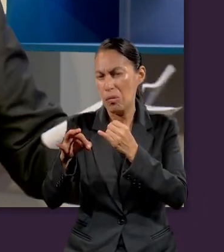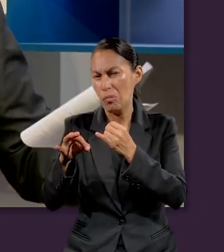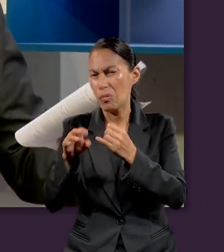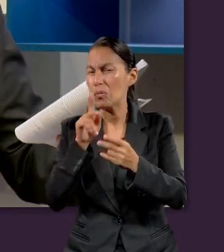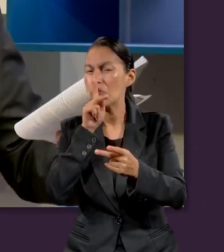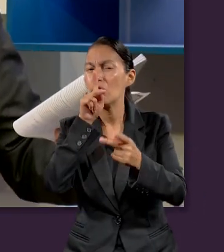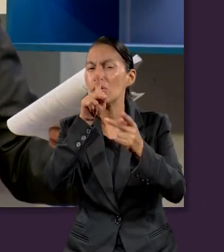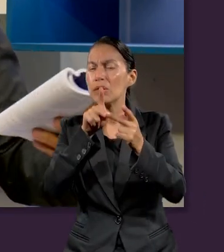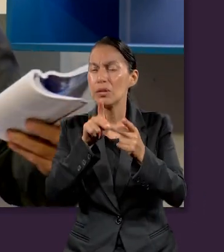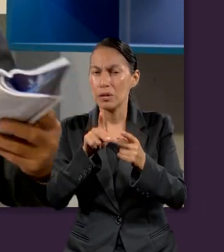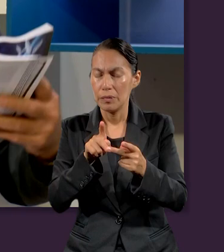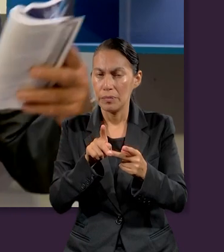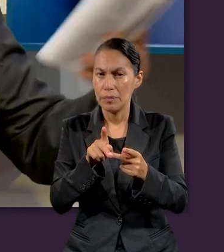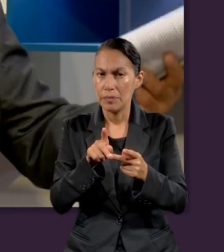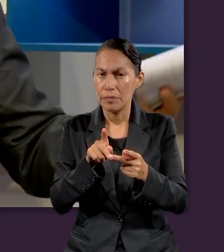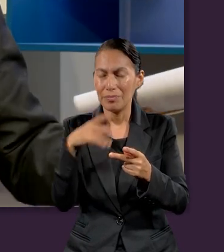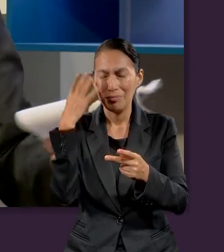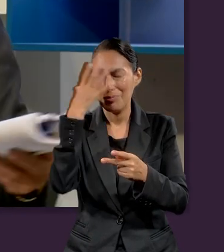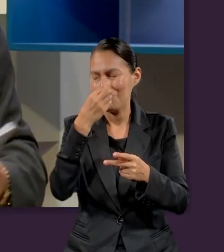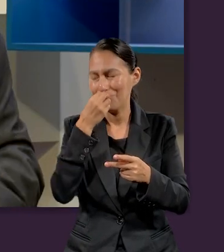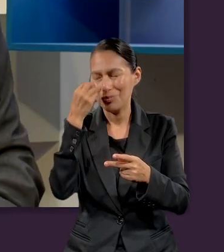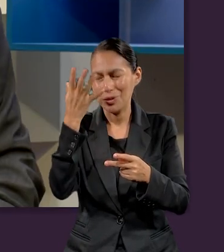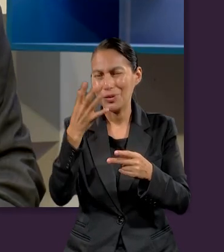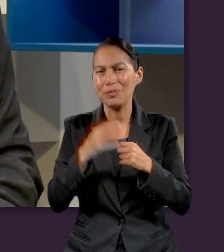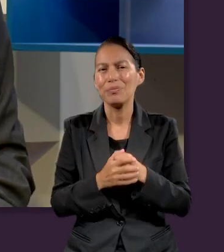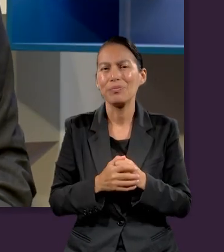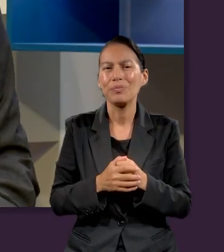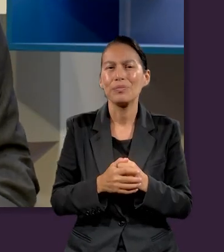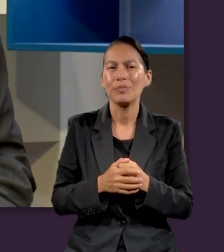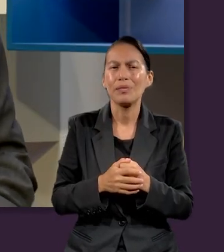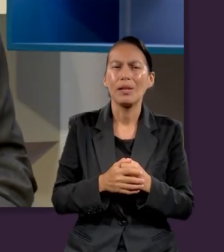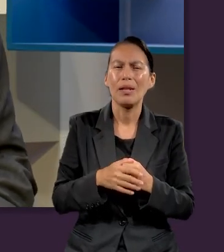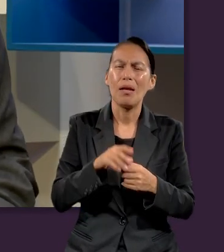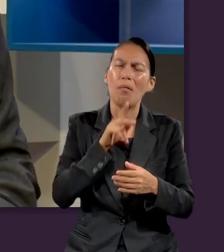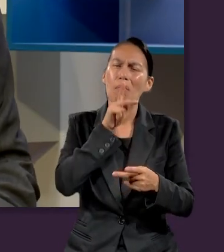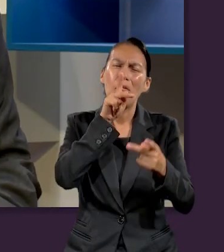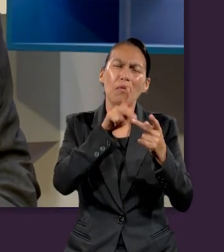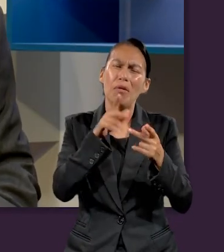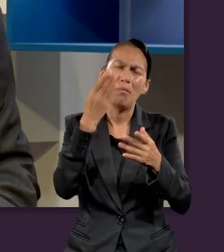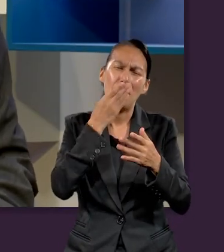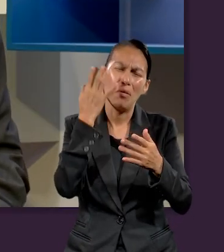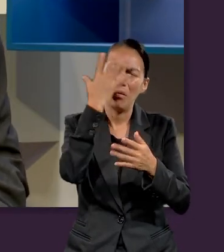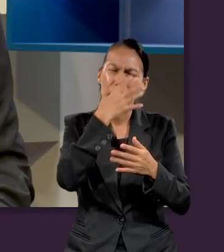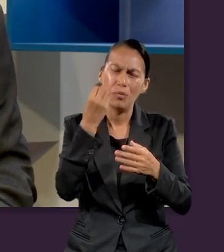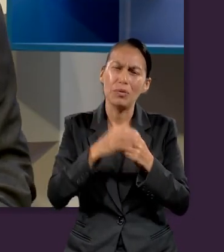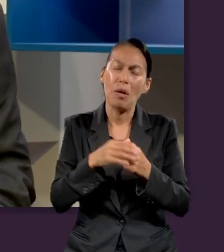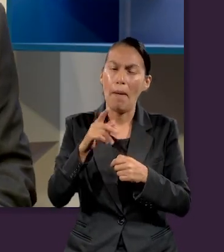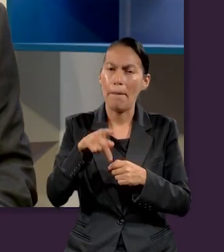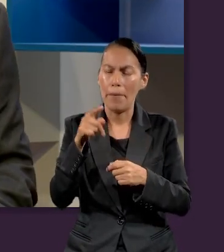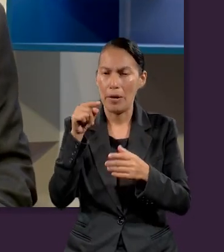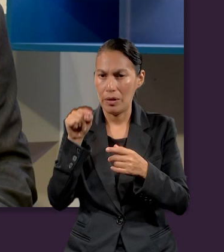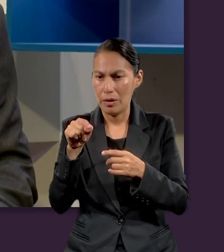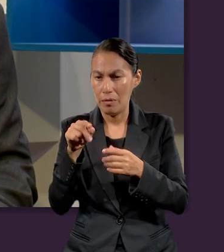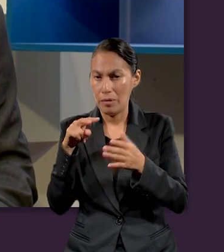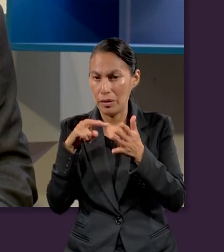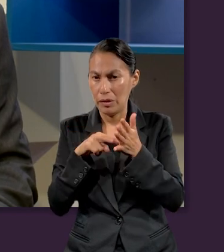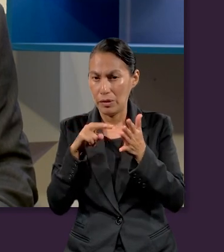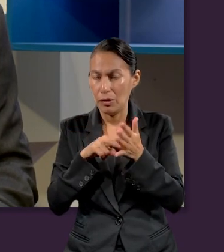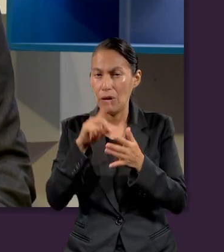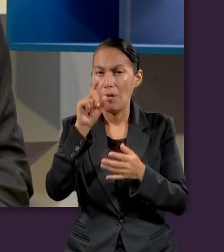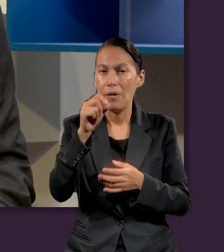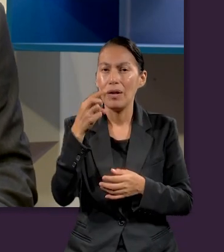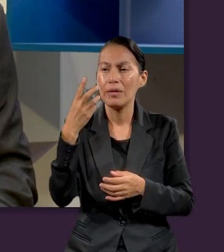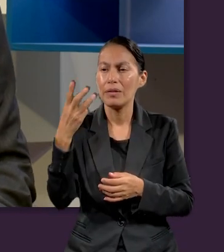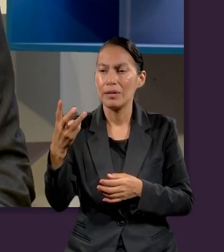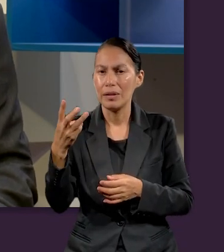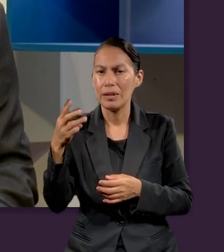mensaje profético, muy lindo, por cierto, en Isaías, y en todos los profetas y en toda la Biblia, pero particularmente el versículo